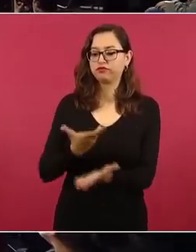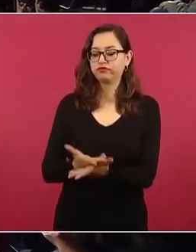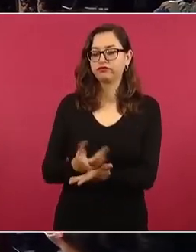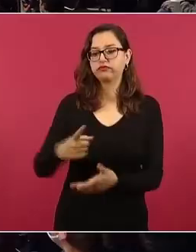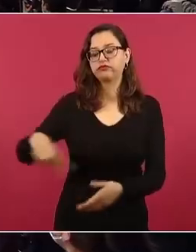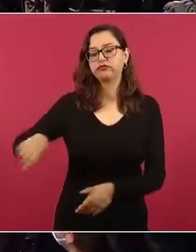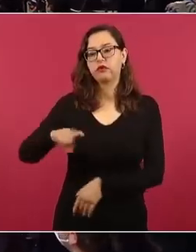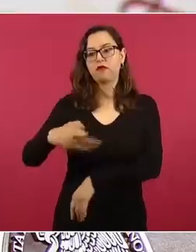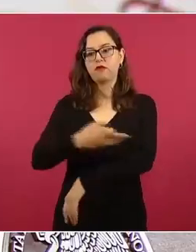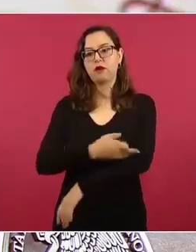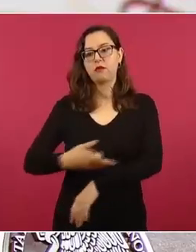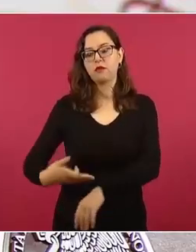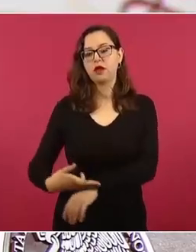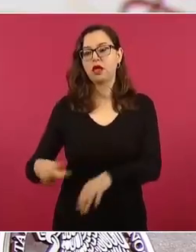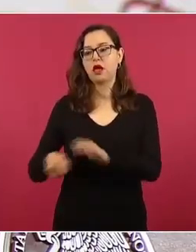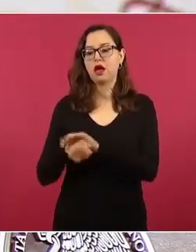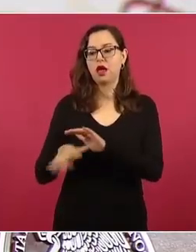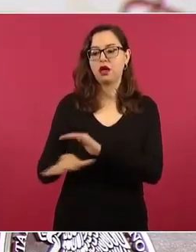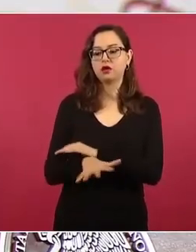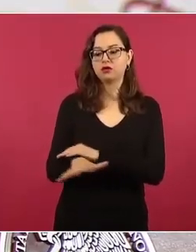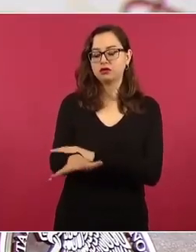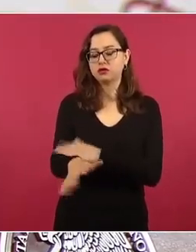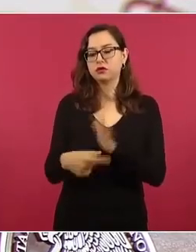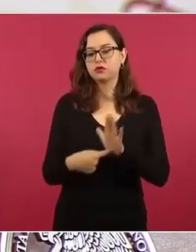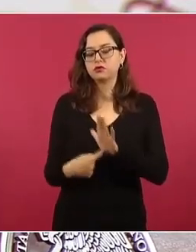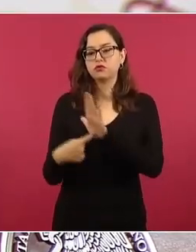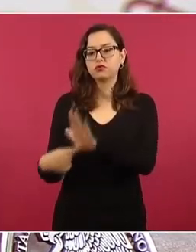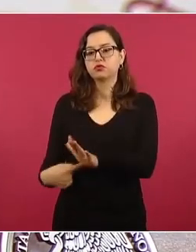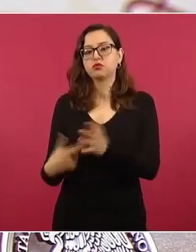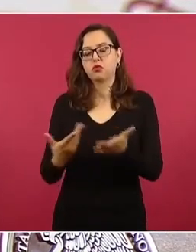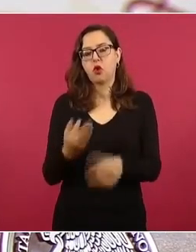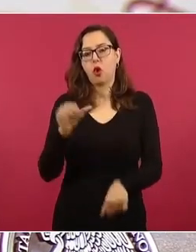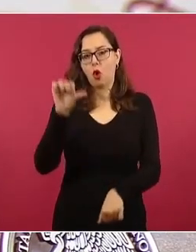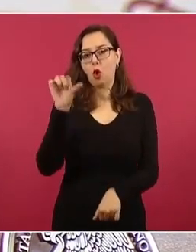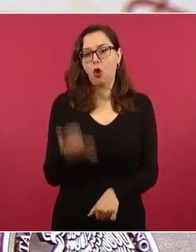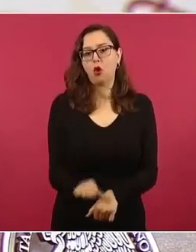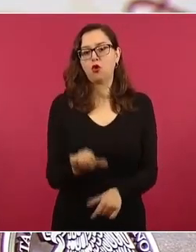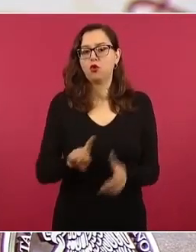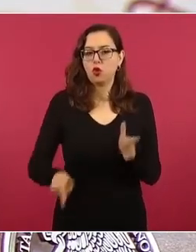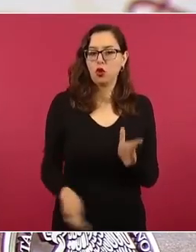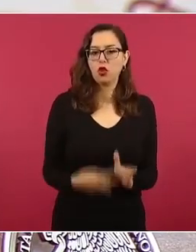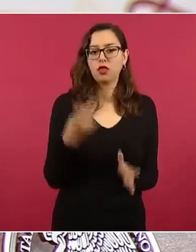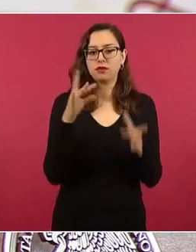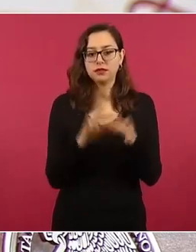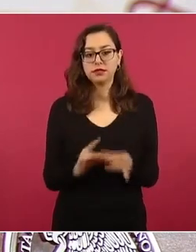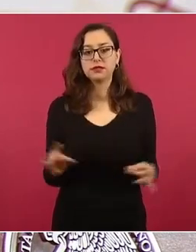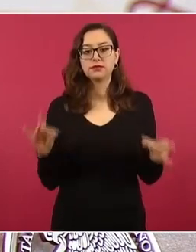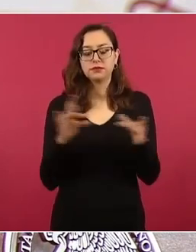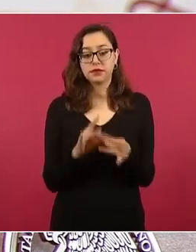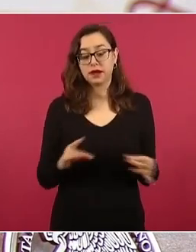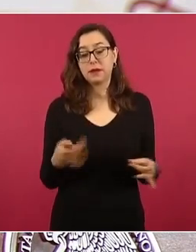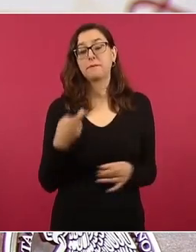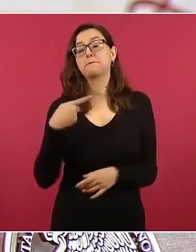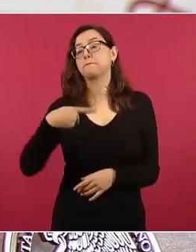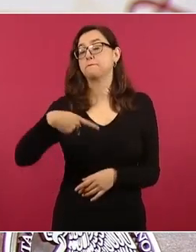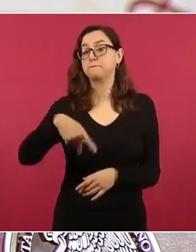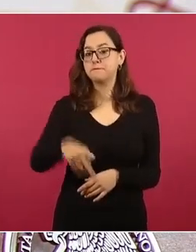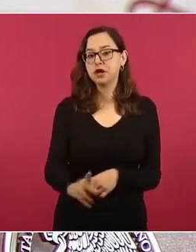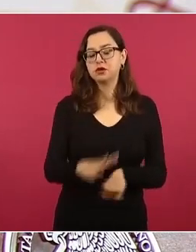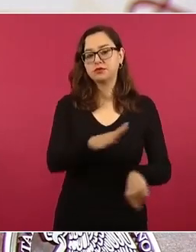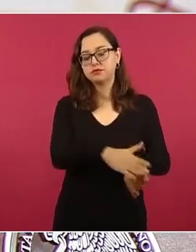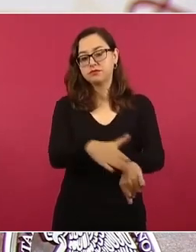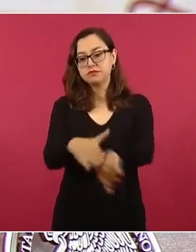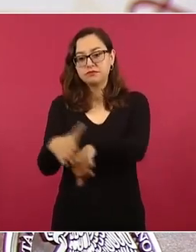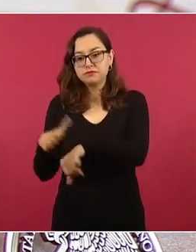de los estudiantes normalistas desaparecidos en Ayotzinapa, haciendo una recomendación a todo el público, a la opinión